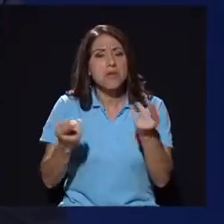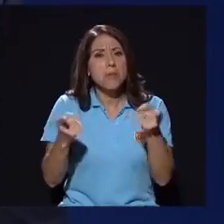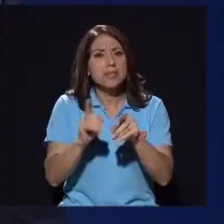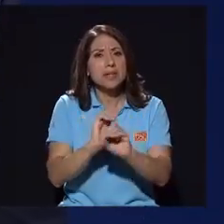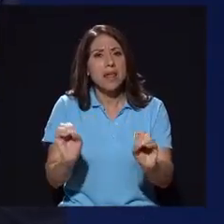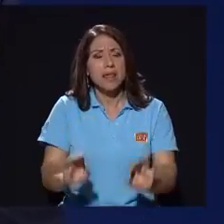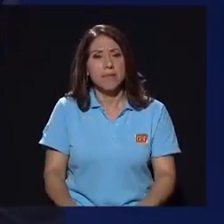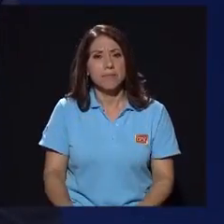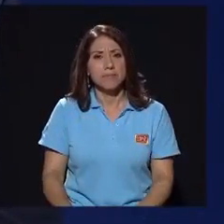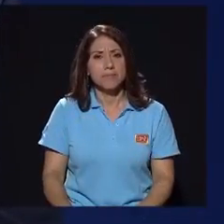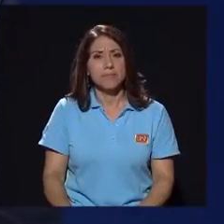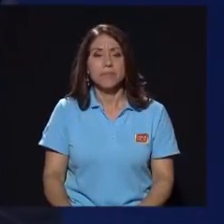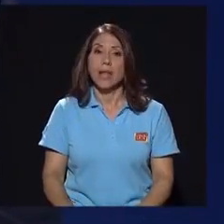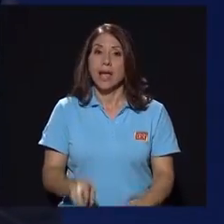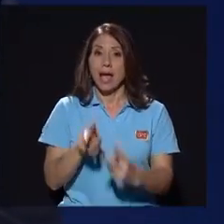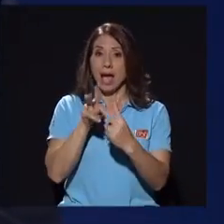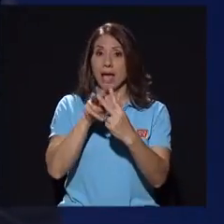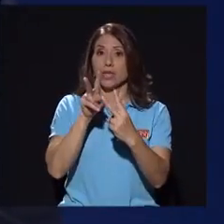hay dos causas